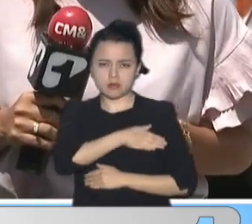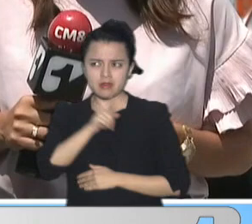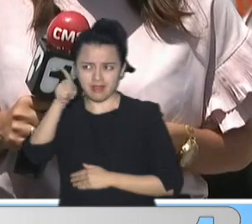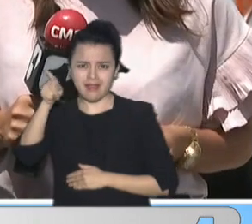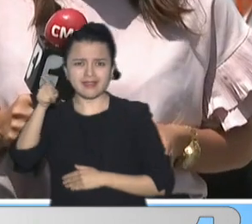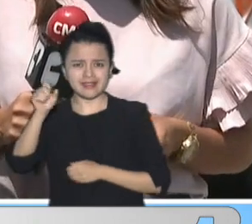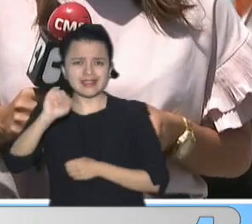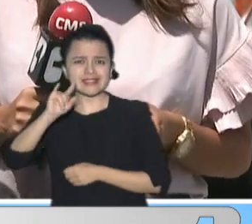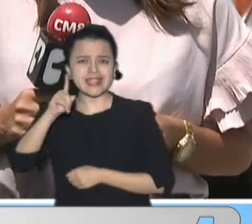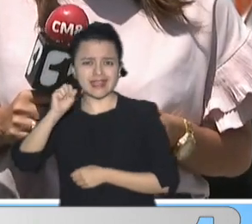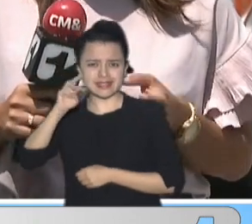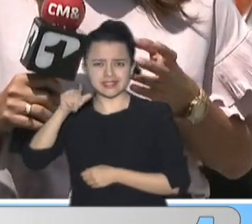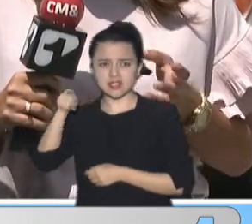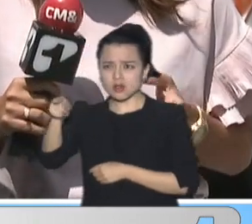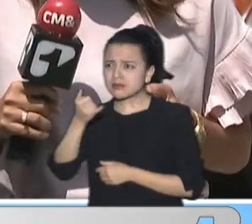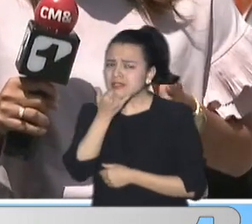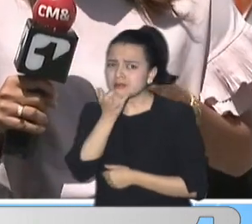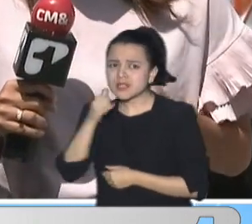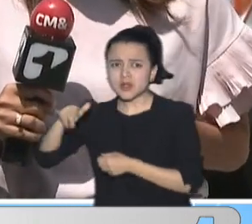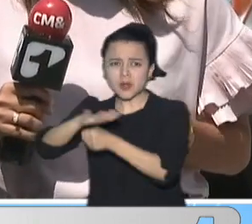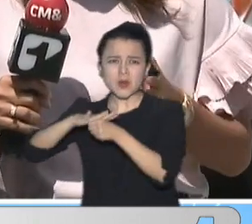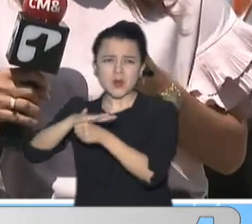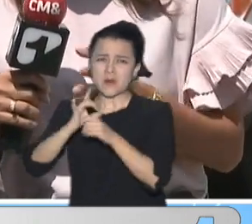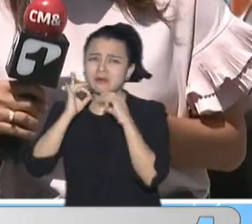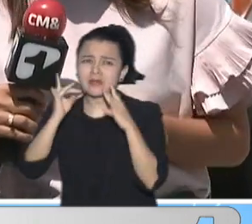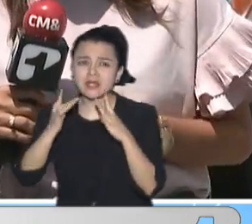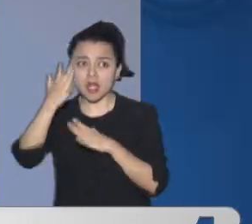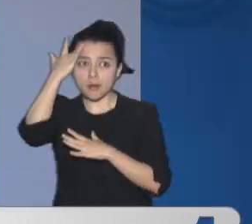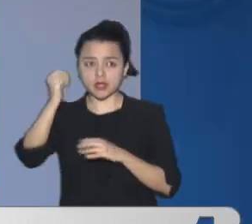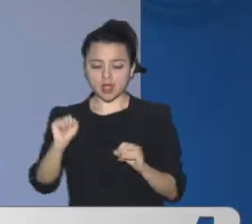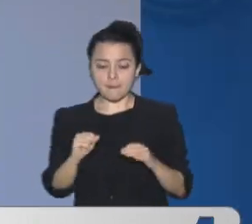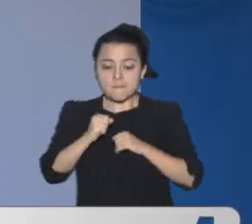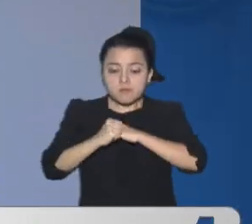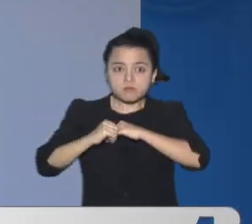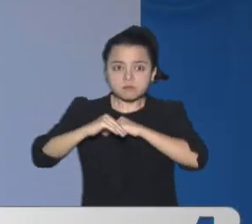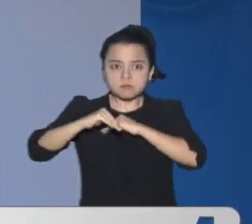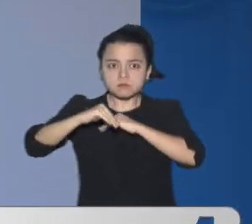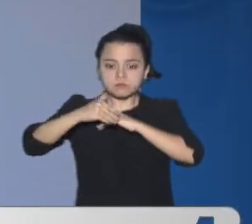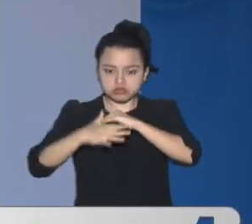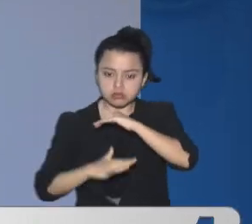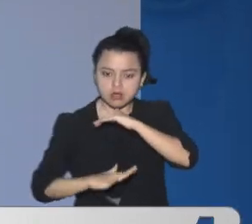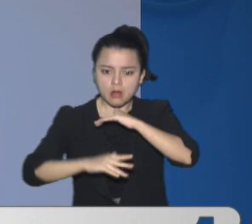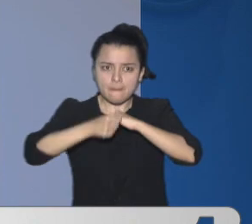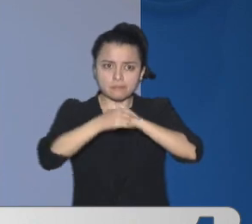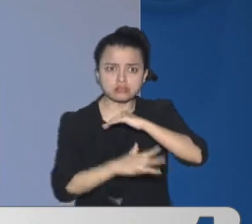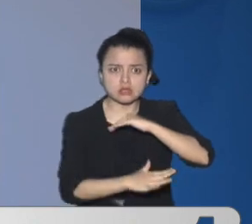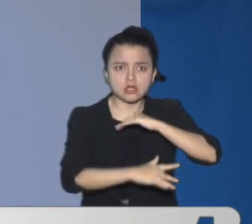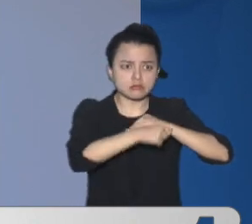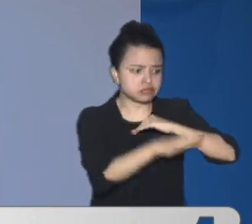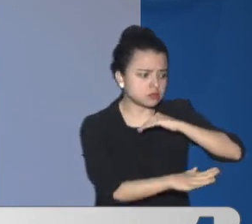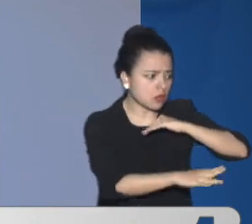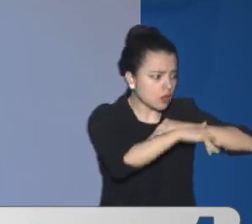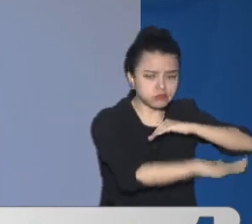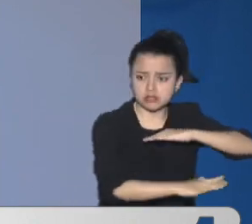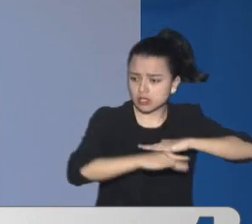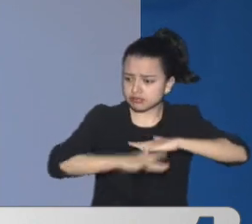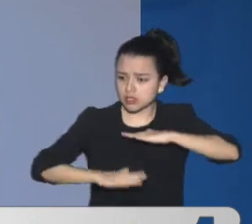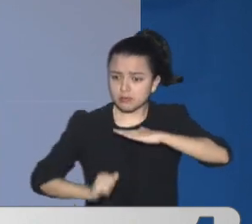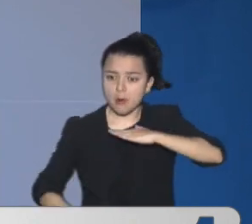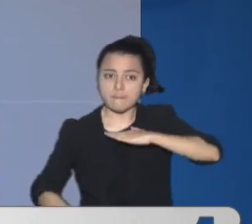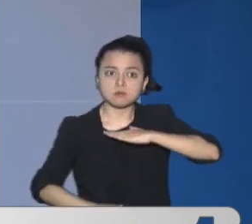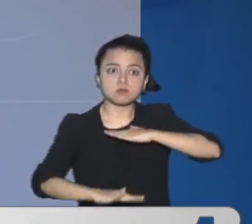Denunciaron La difícil situación Por cuenta De la erosión Que se vive En esa zona Al menos 200 viviendas